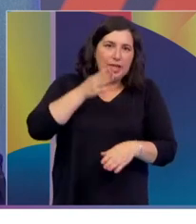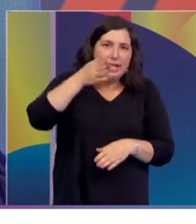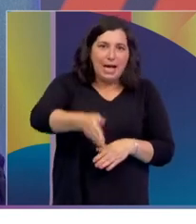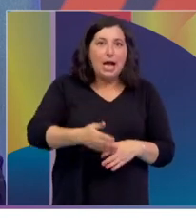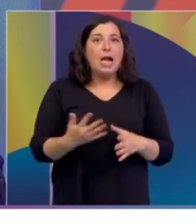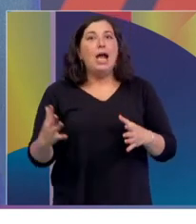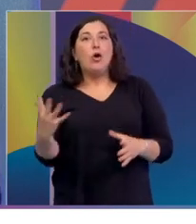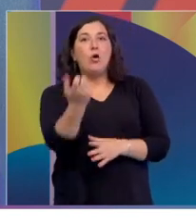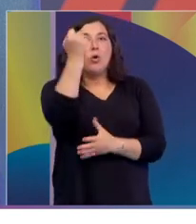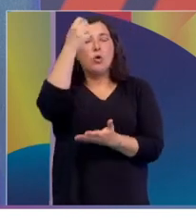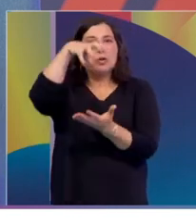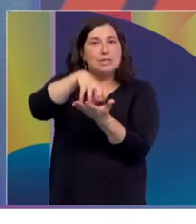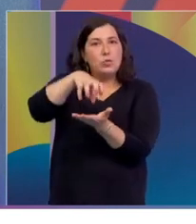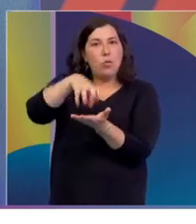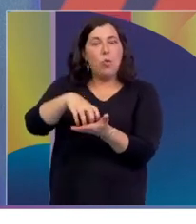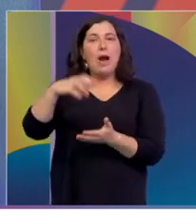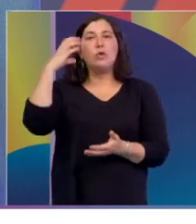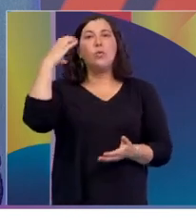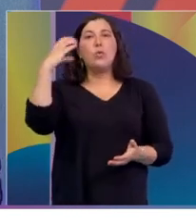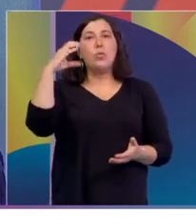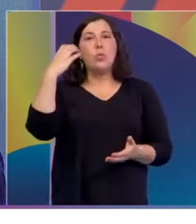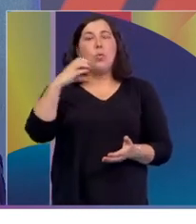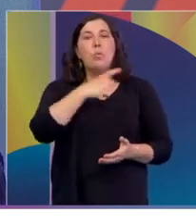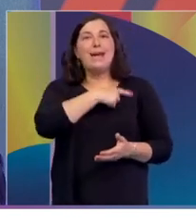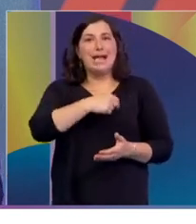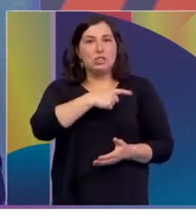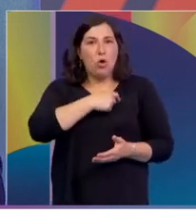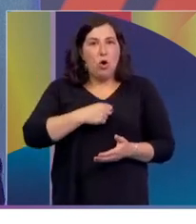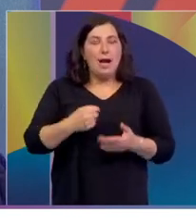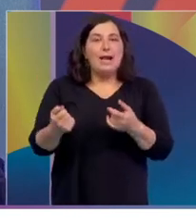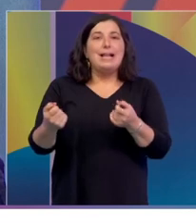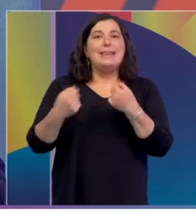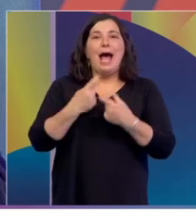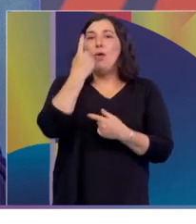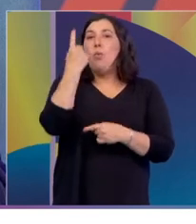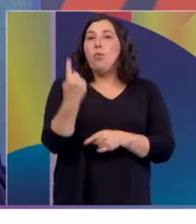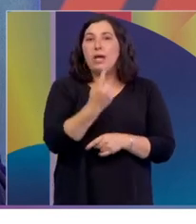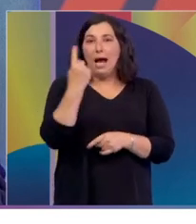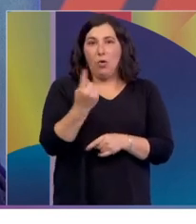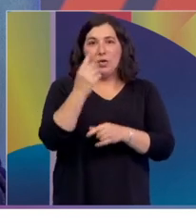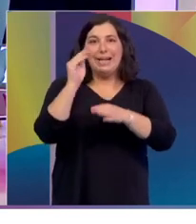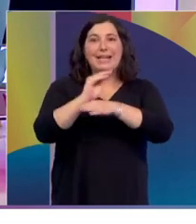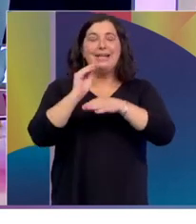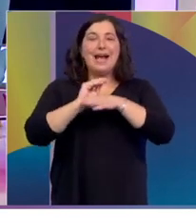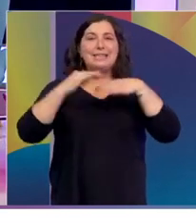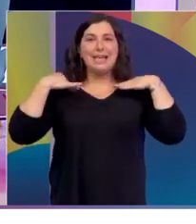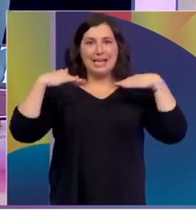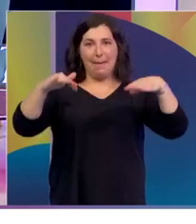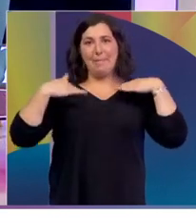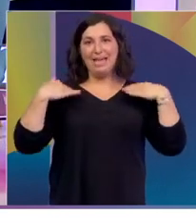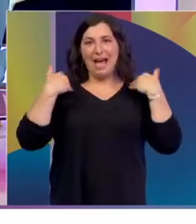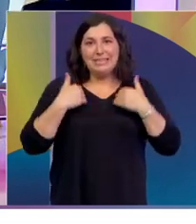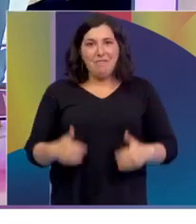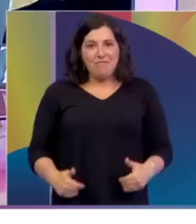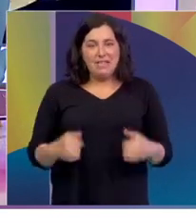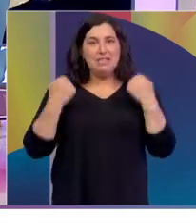un espacio en el Club Nacional que nos cede una hora para hacer clases de gimnasia y acondicionamiento